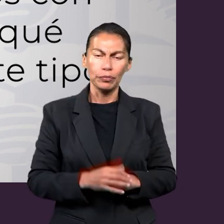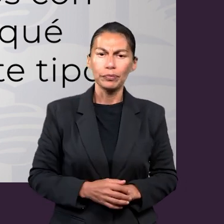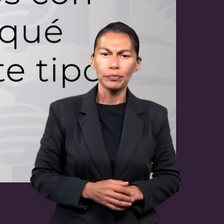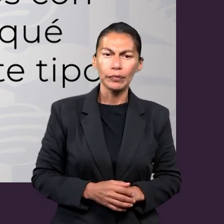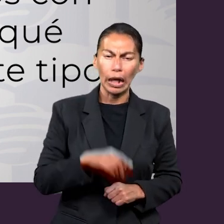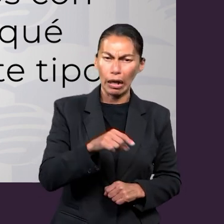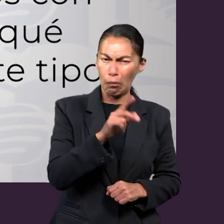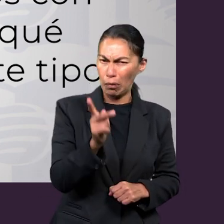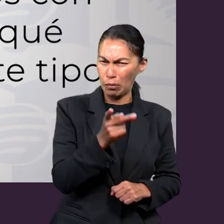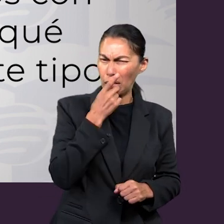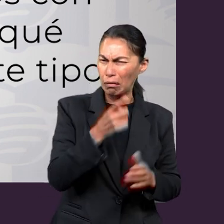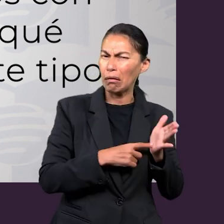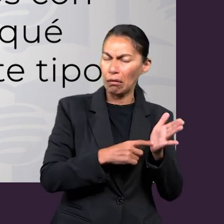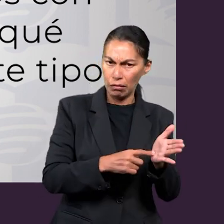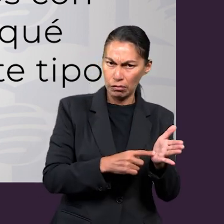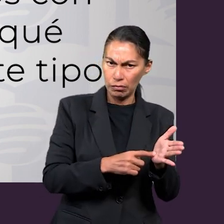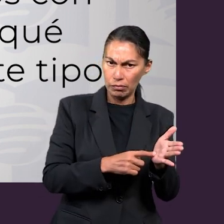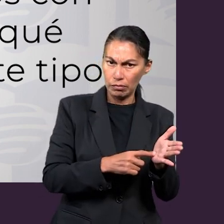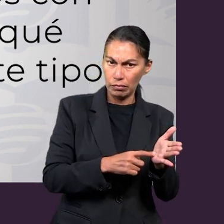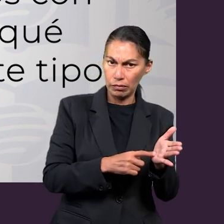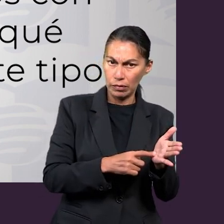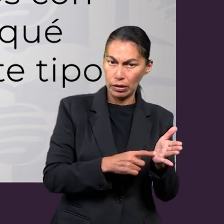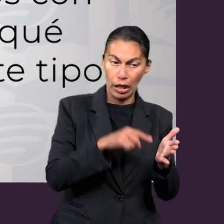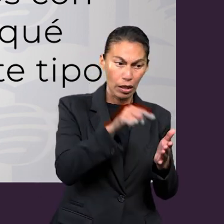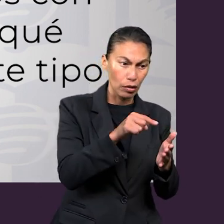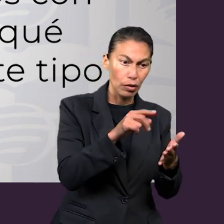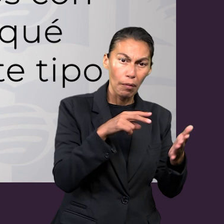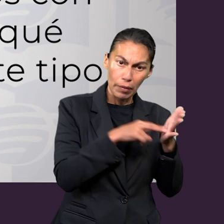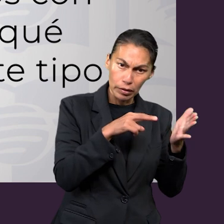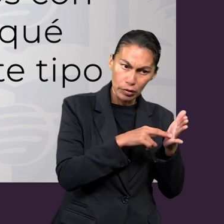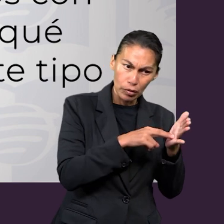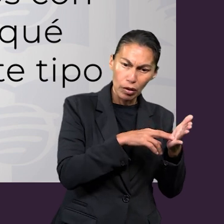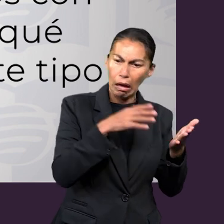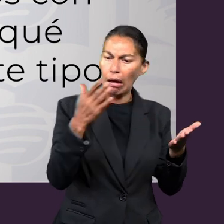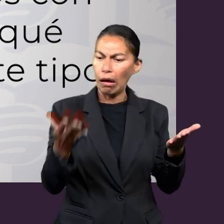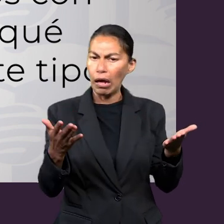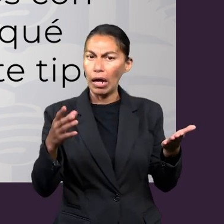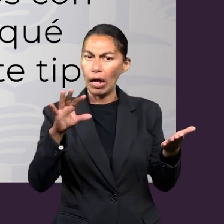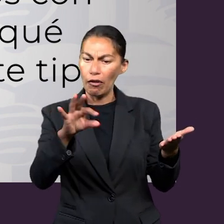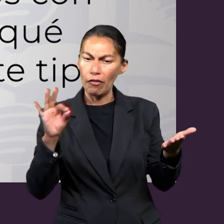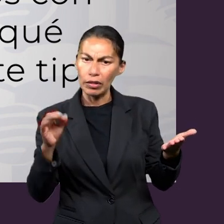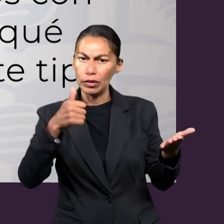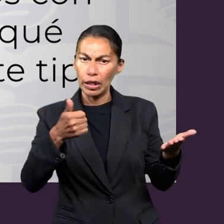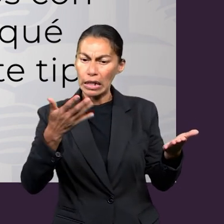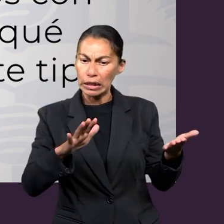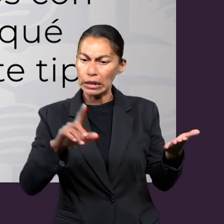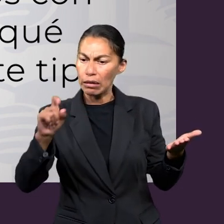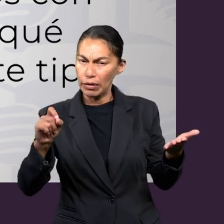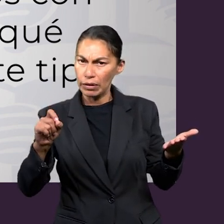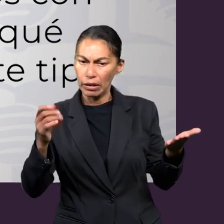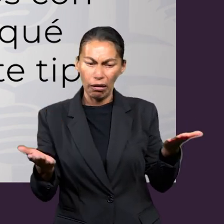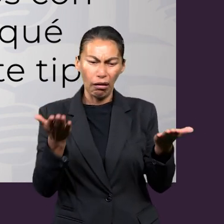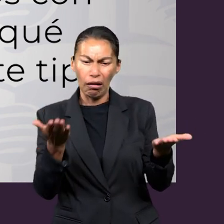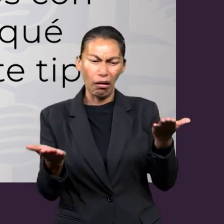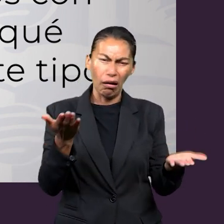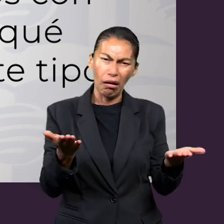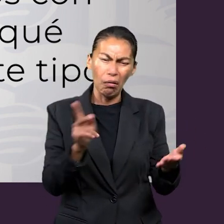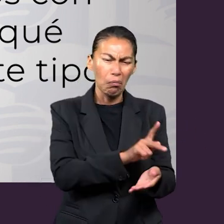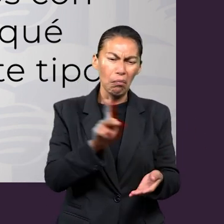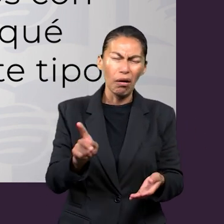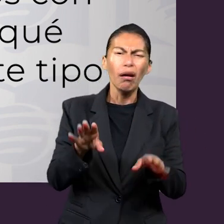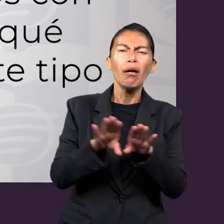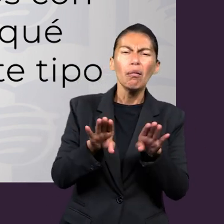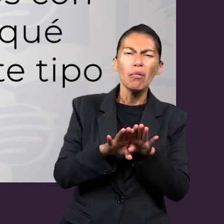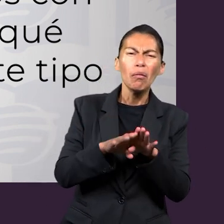8. Y la pregunta es la siguiente, ¿cómo se compara estos versículos con Efesios 6, del 10 al 20? ¿Y por qué